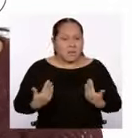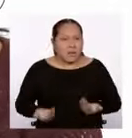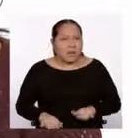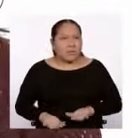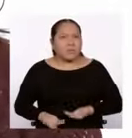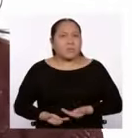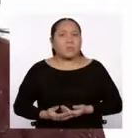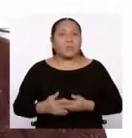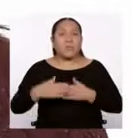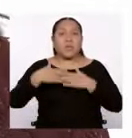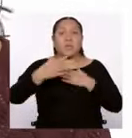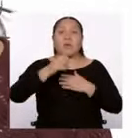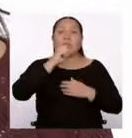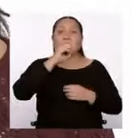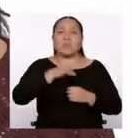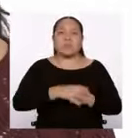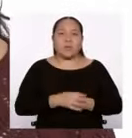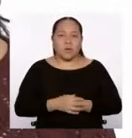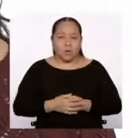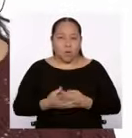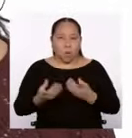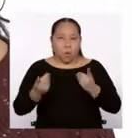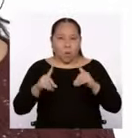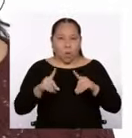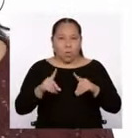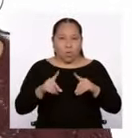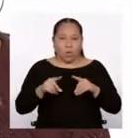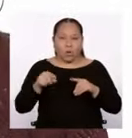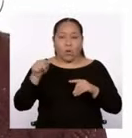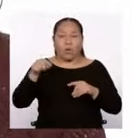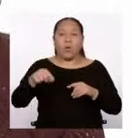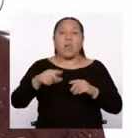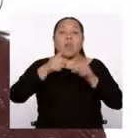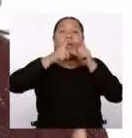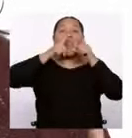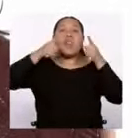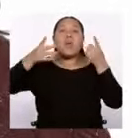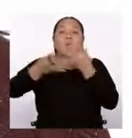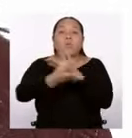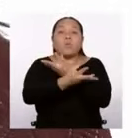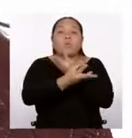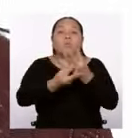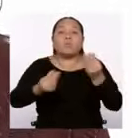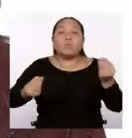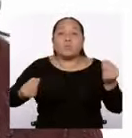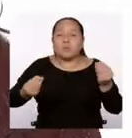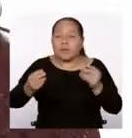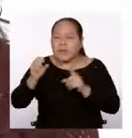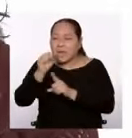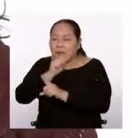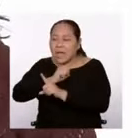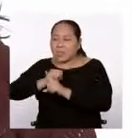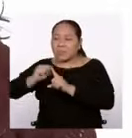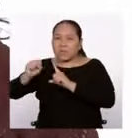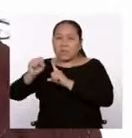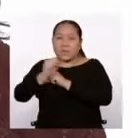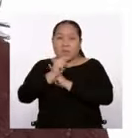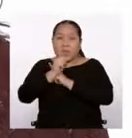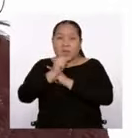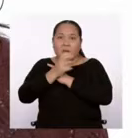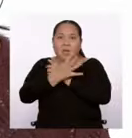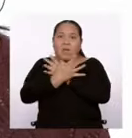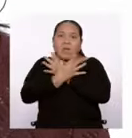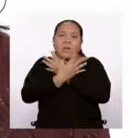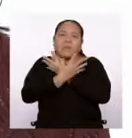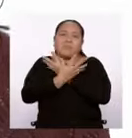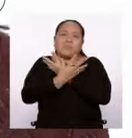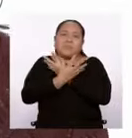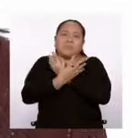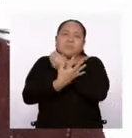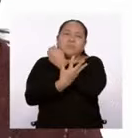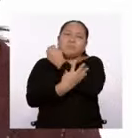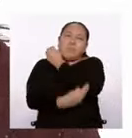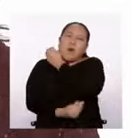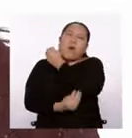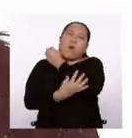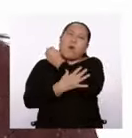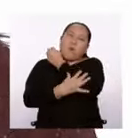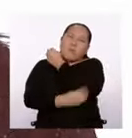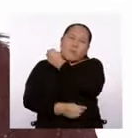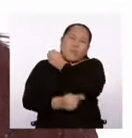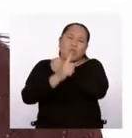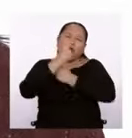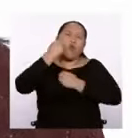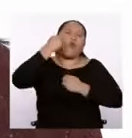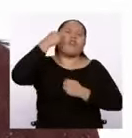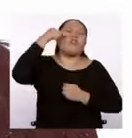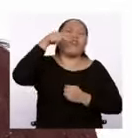porque luego dice, cuando una lengua muere, la sociedad en conjunto empobrece. Esto para mí tiene mucho